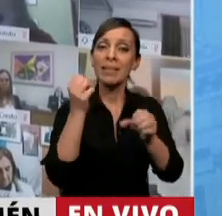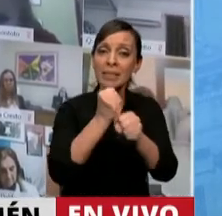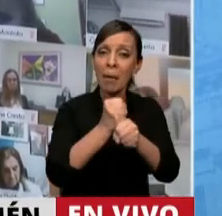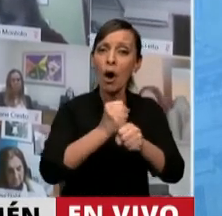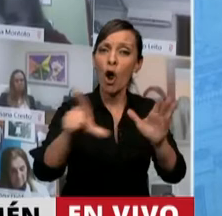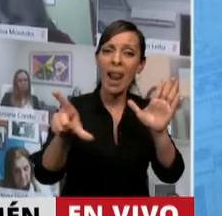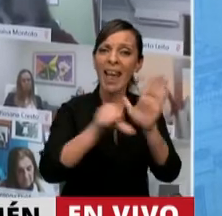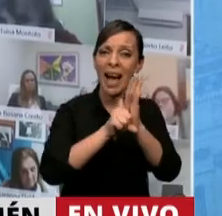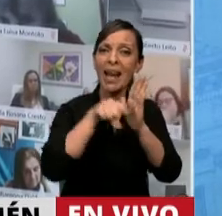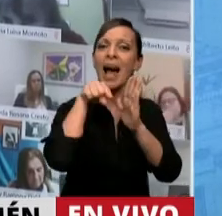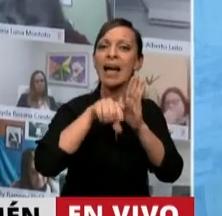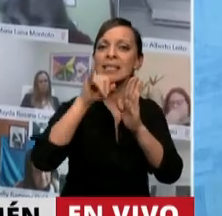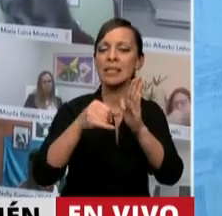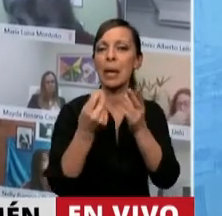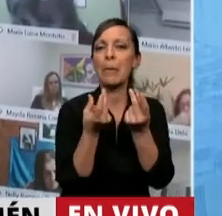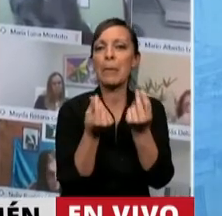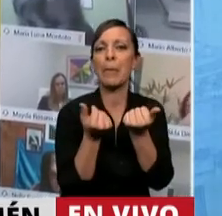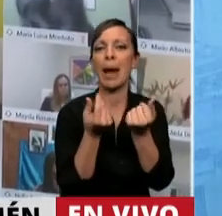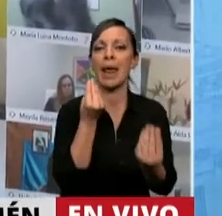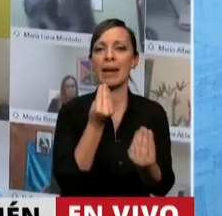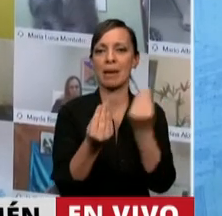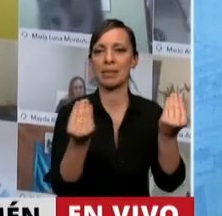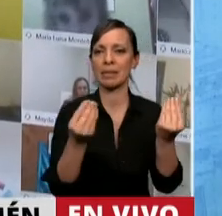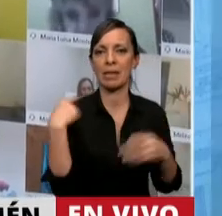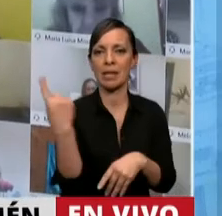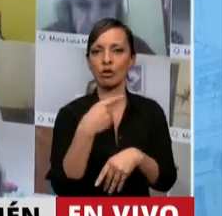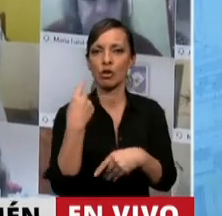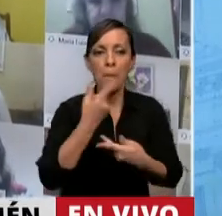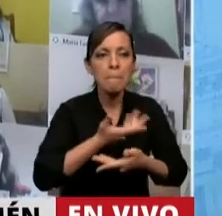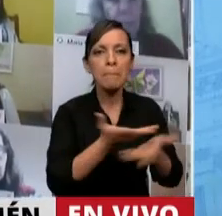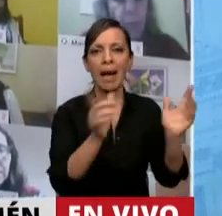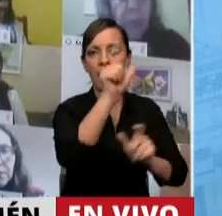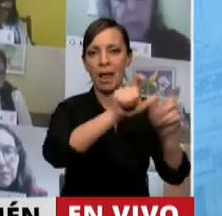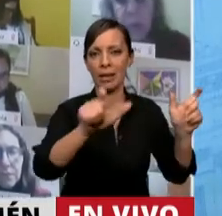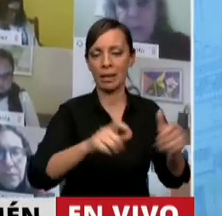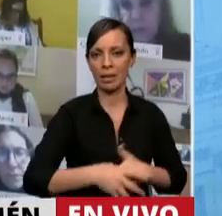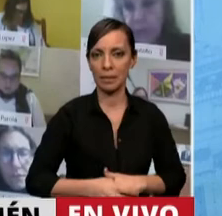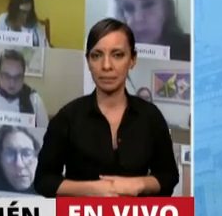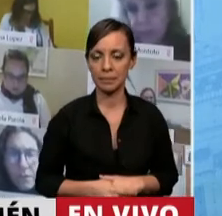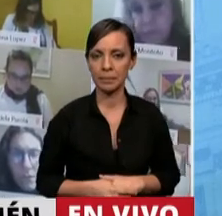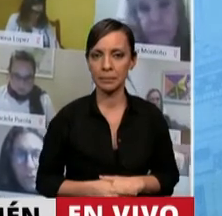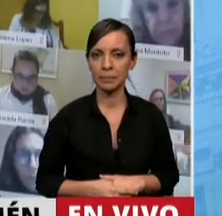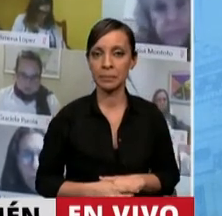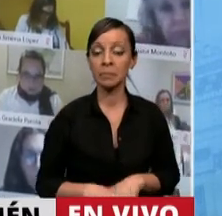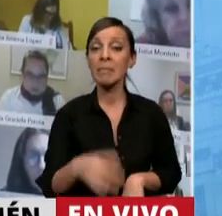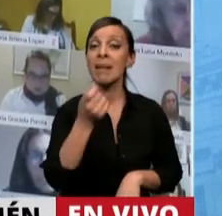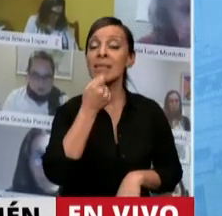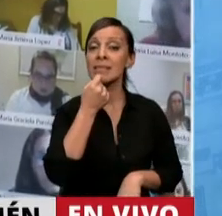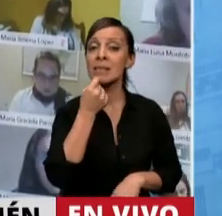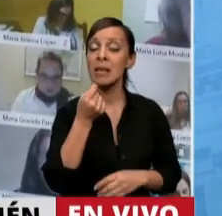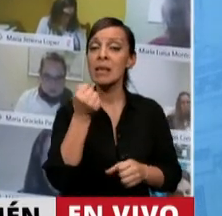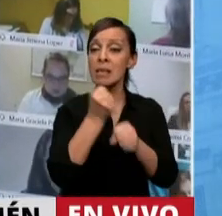validan las acciones de los representantes ante los representados. Y si el ejercicio de la